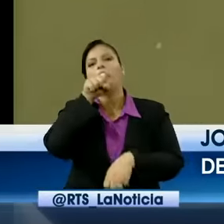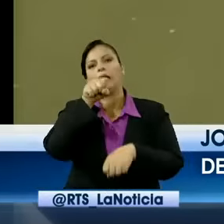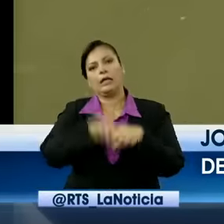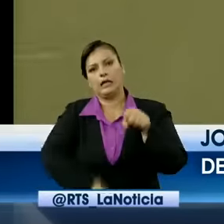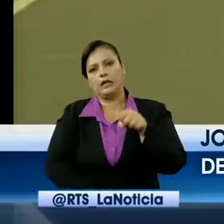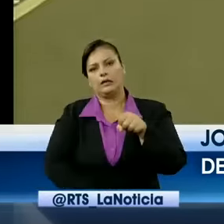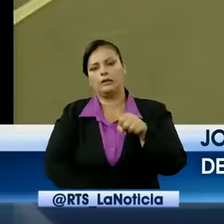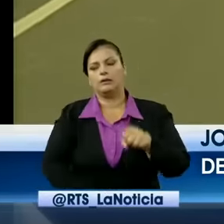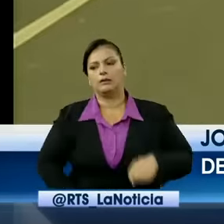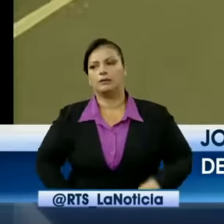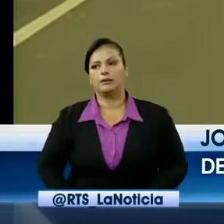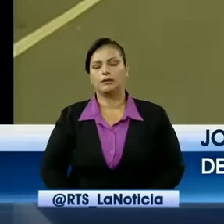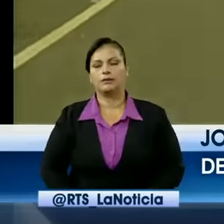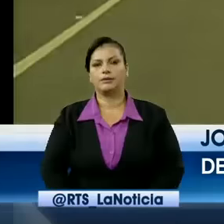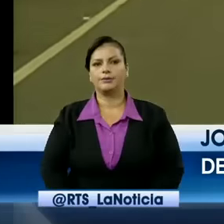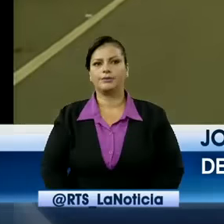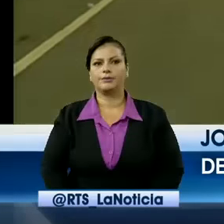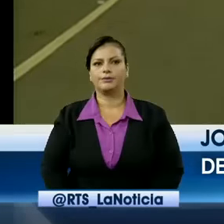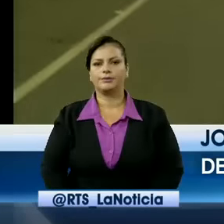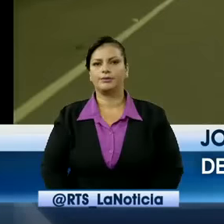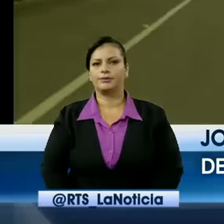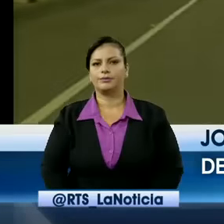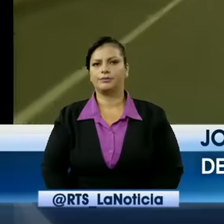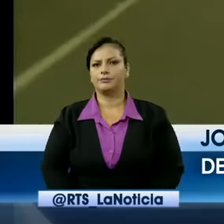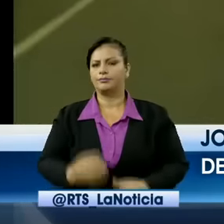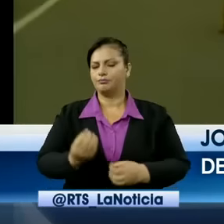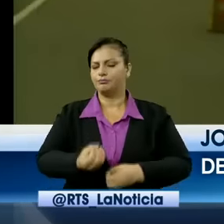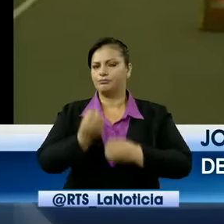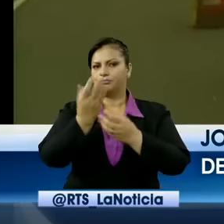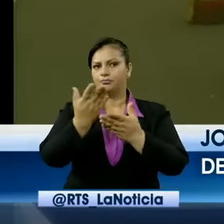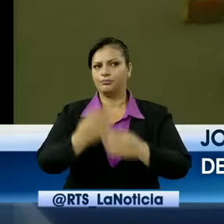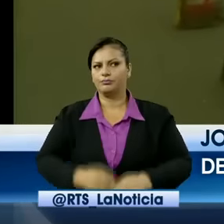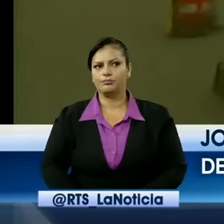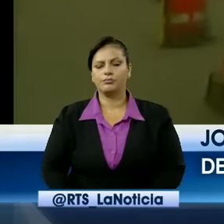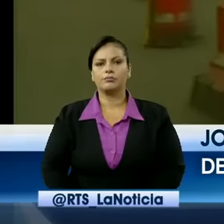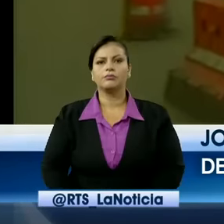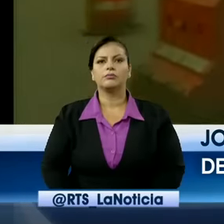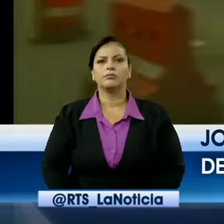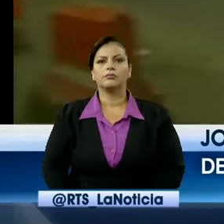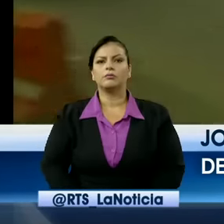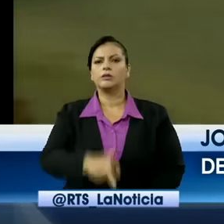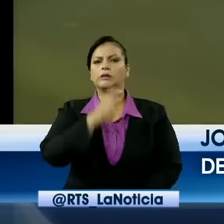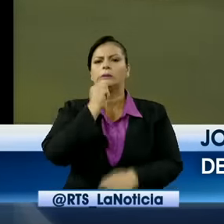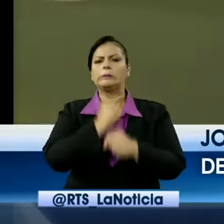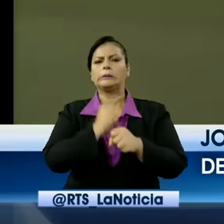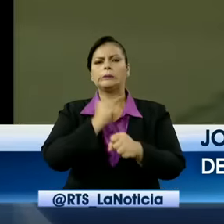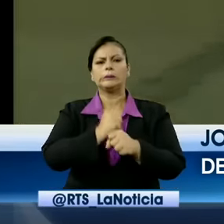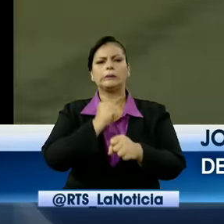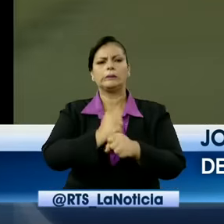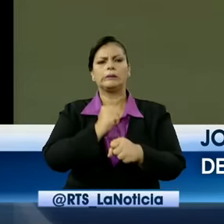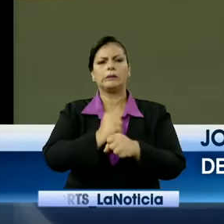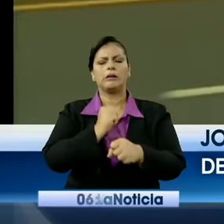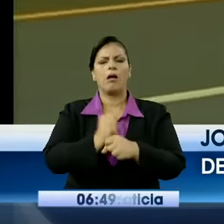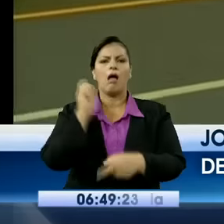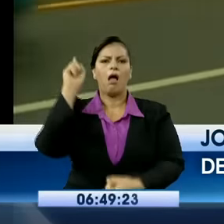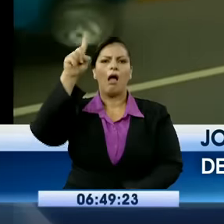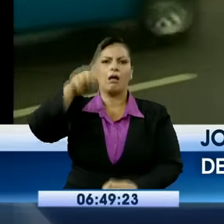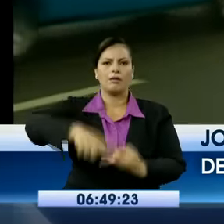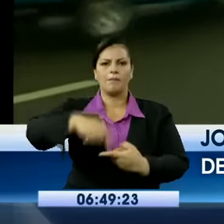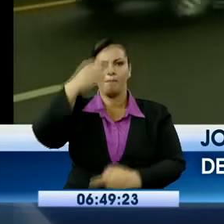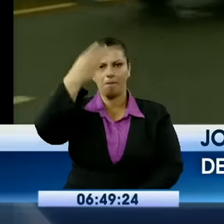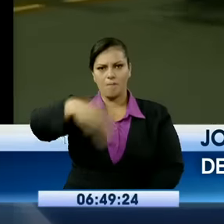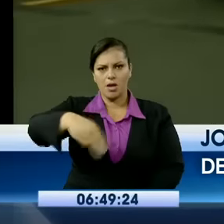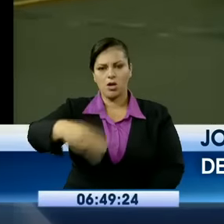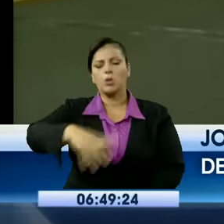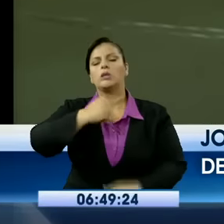recalcar que en el segundo puente los trabajos se realizarán máximo hasta este miércoles. Luego